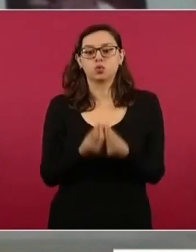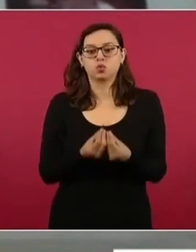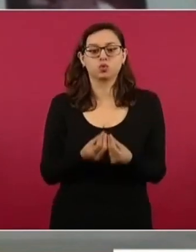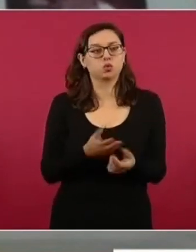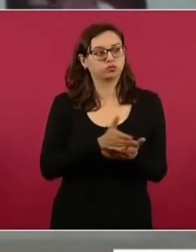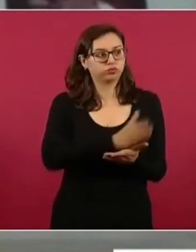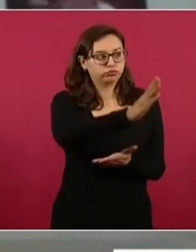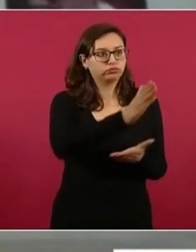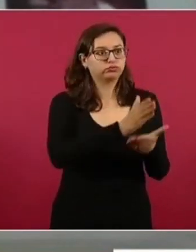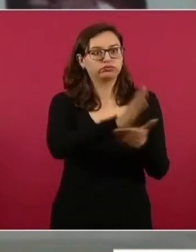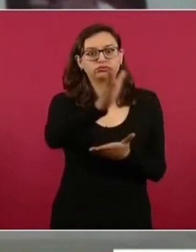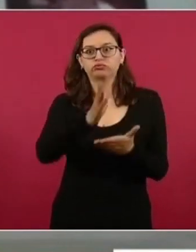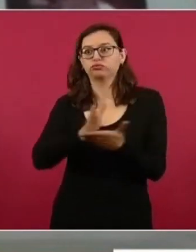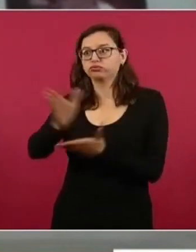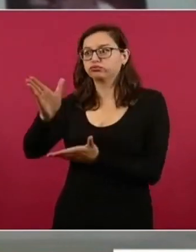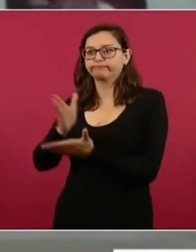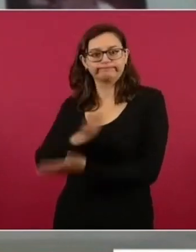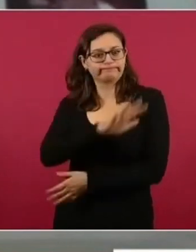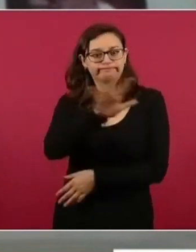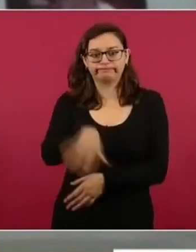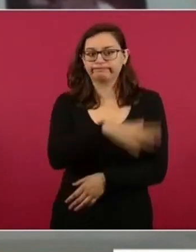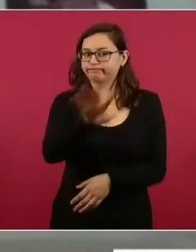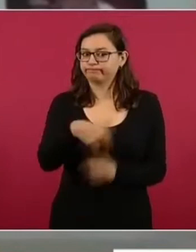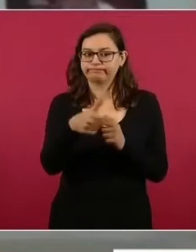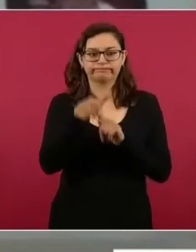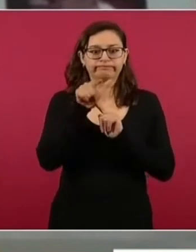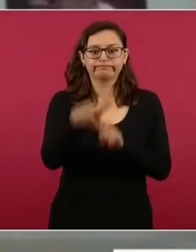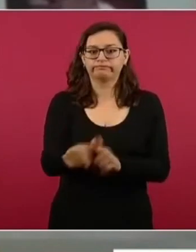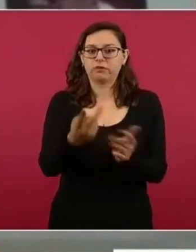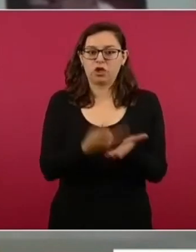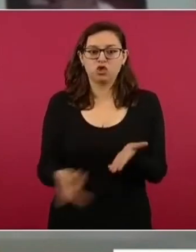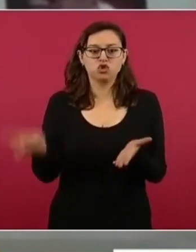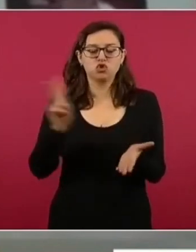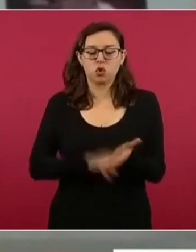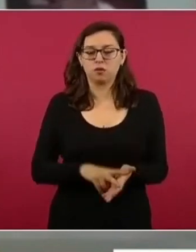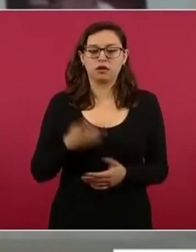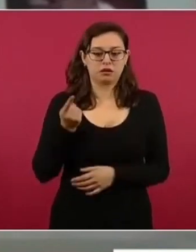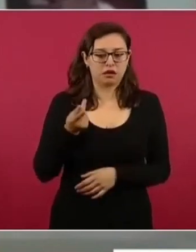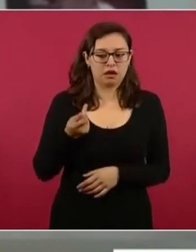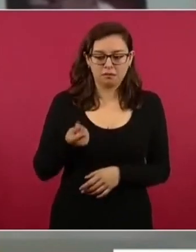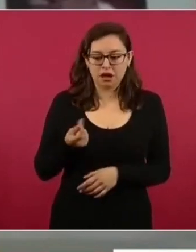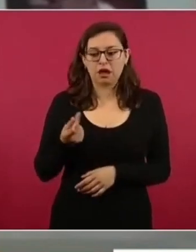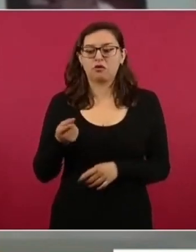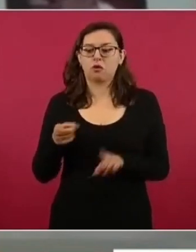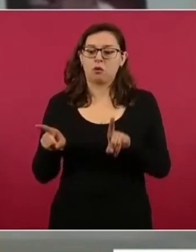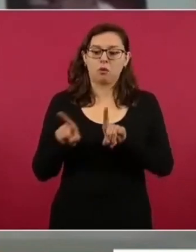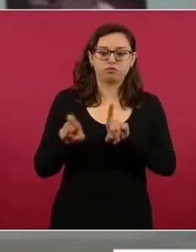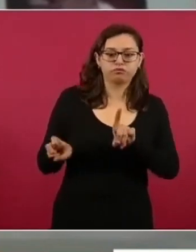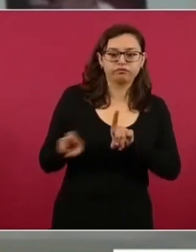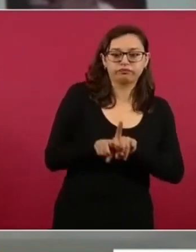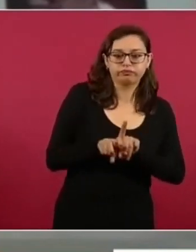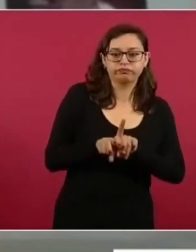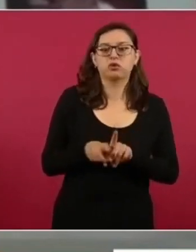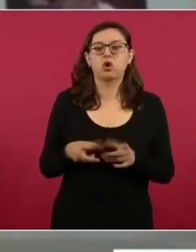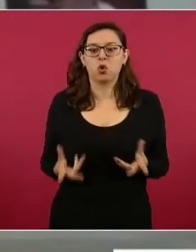esas mismas áreas para que se refuerce el trabajo y podamos lograr la